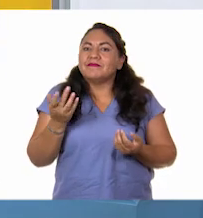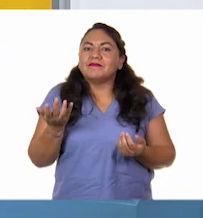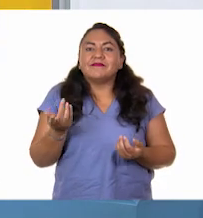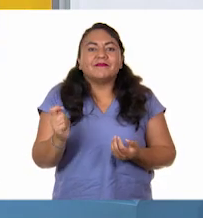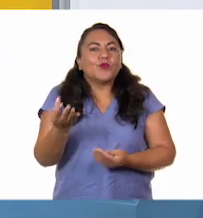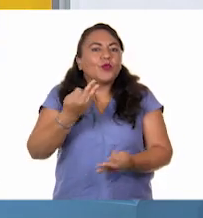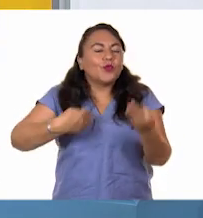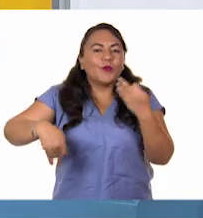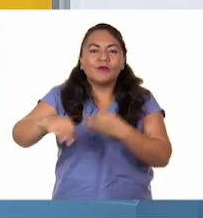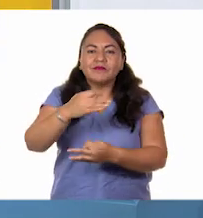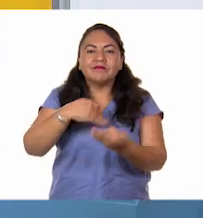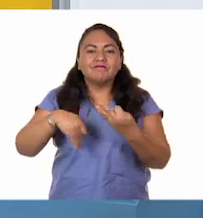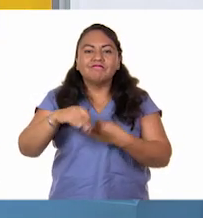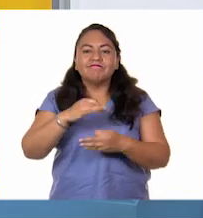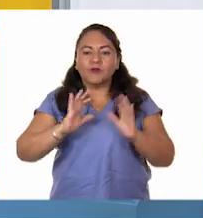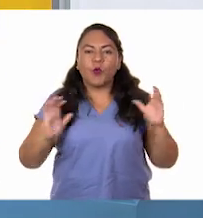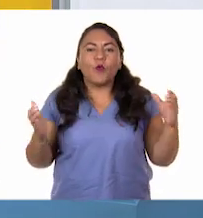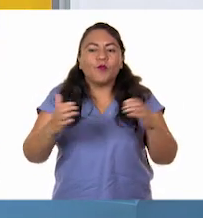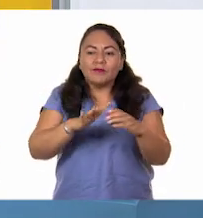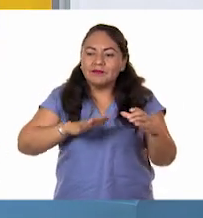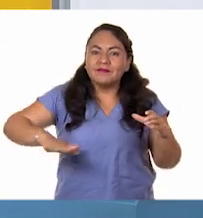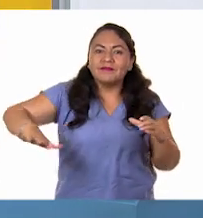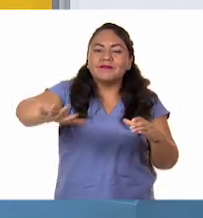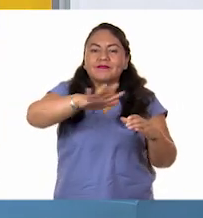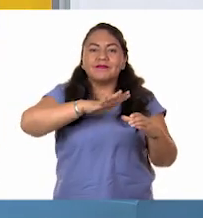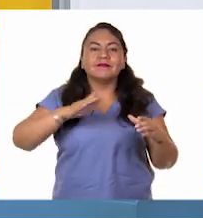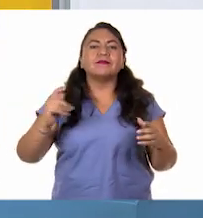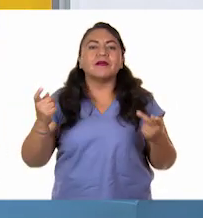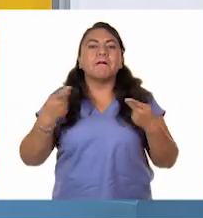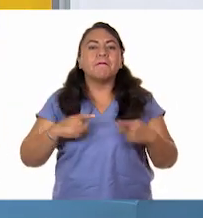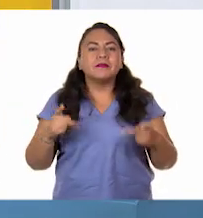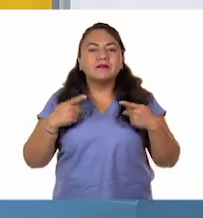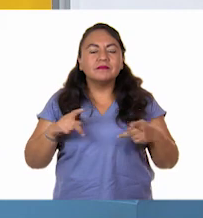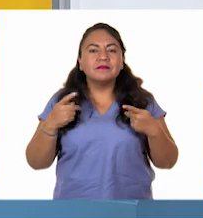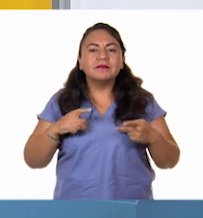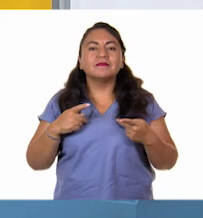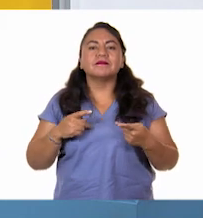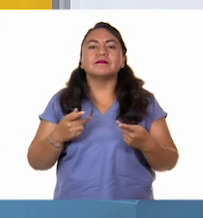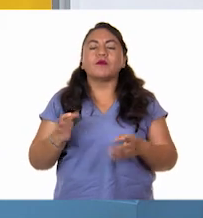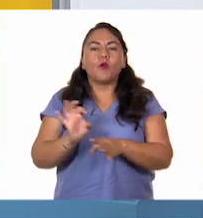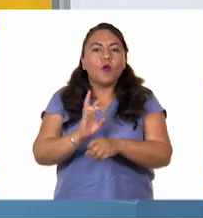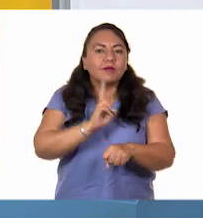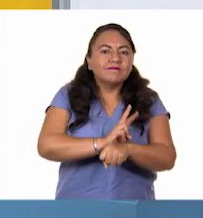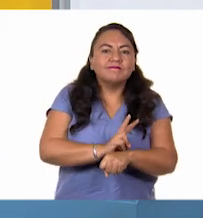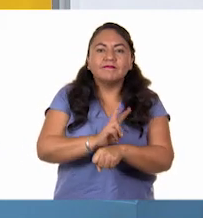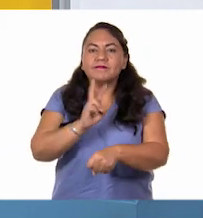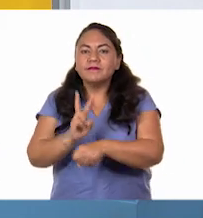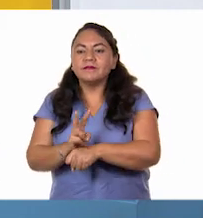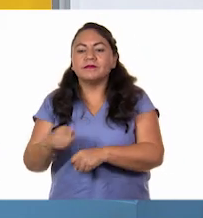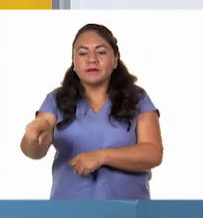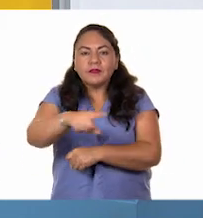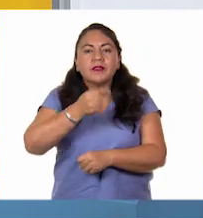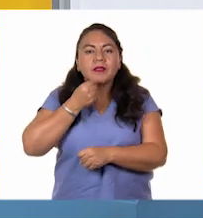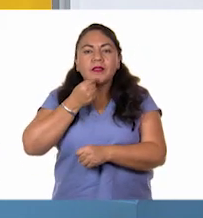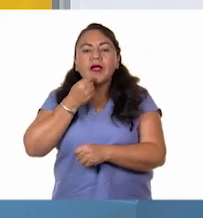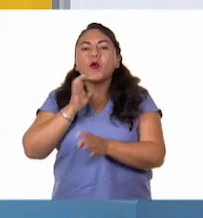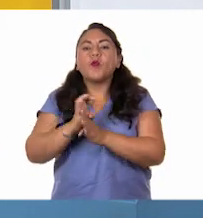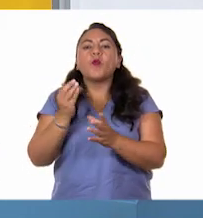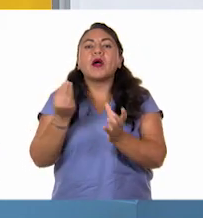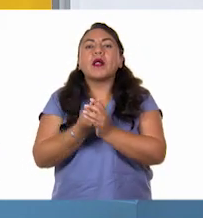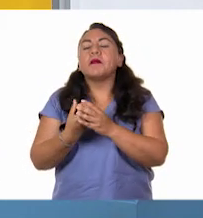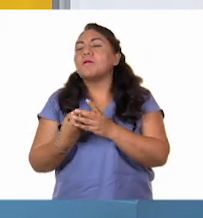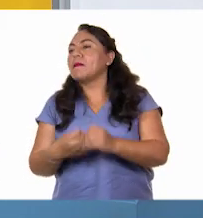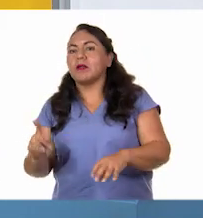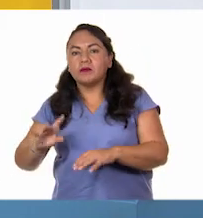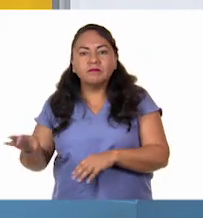a toda nuestra comunidad, a toda la población que estuvieron muy pendientes de que nuestros niños no perdieran